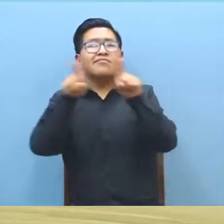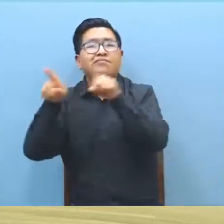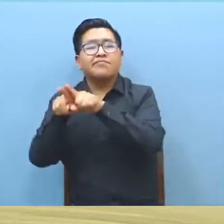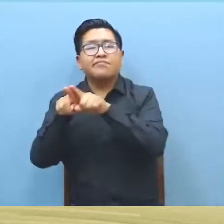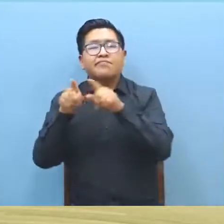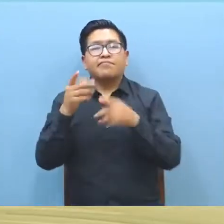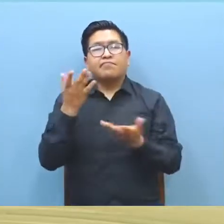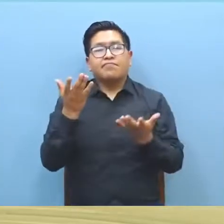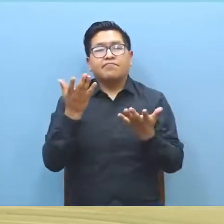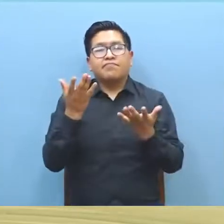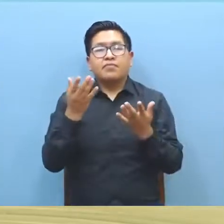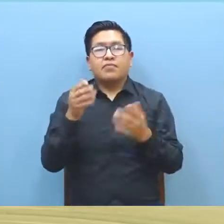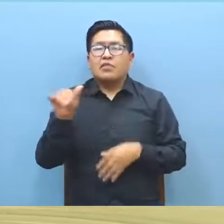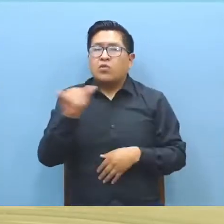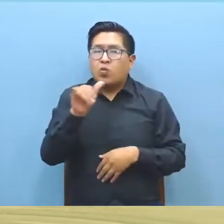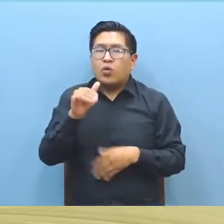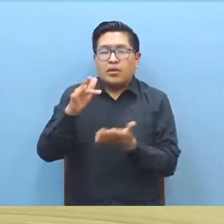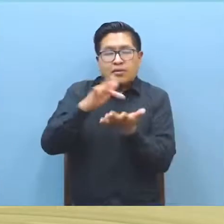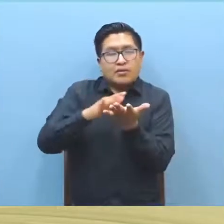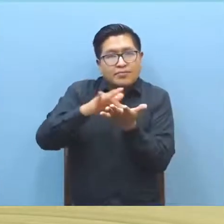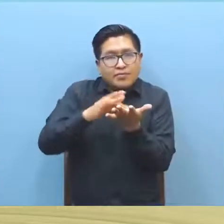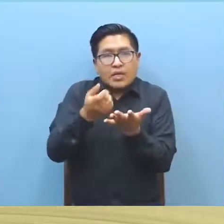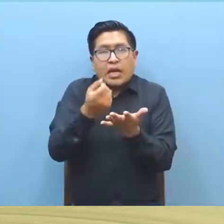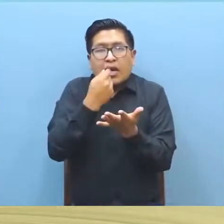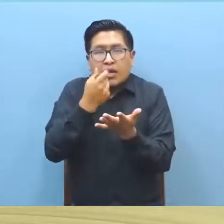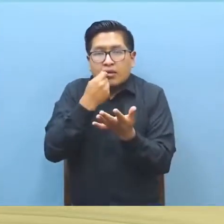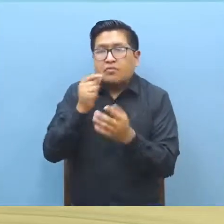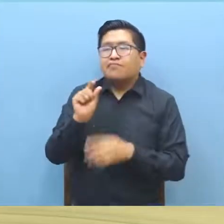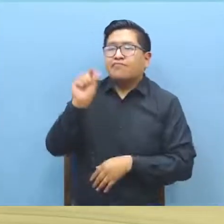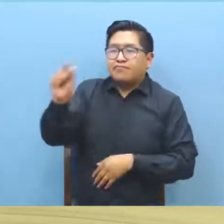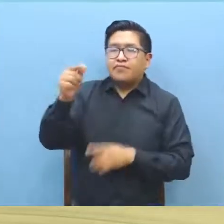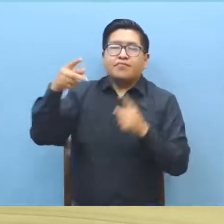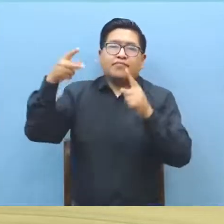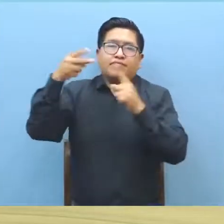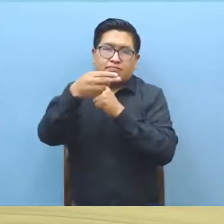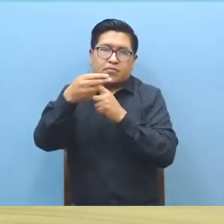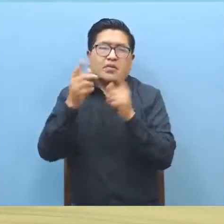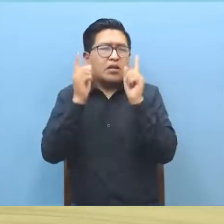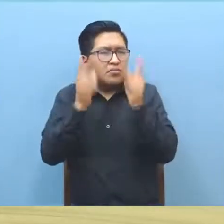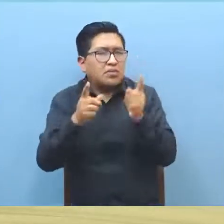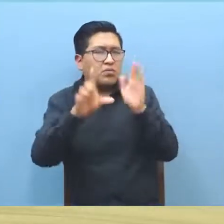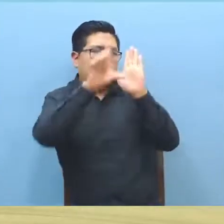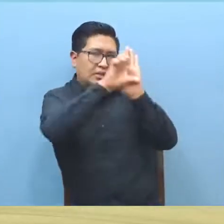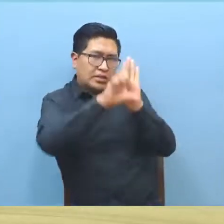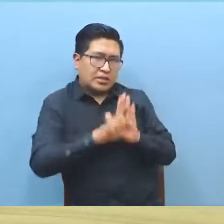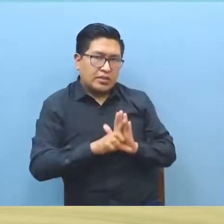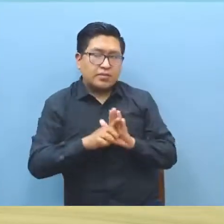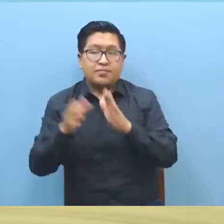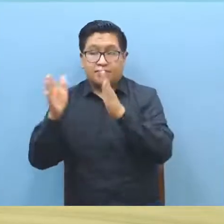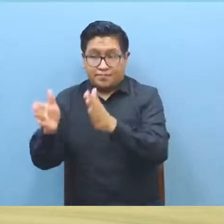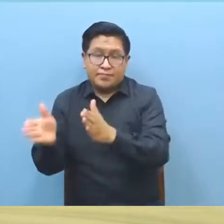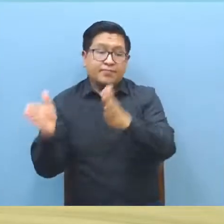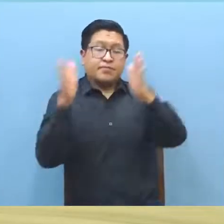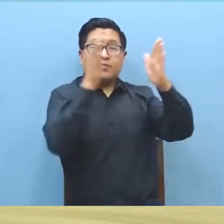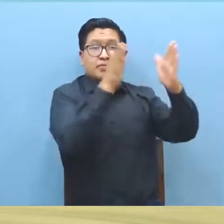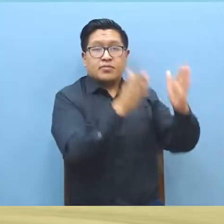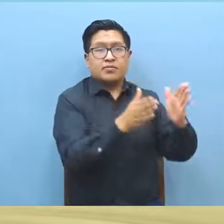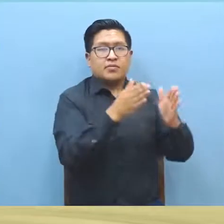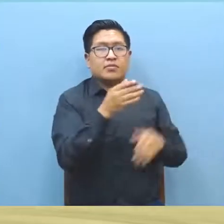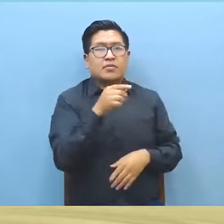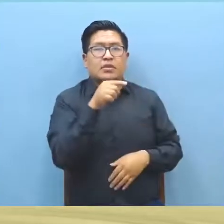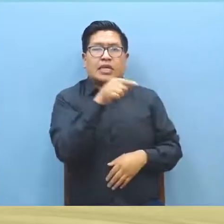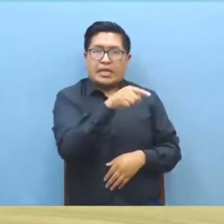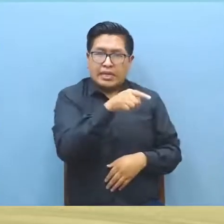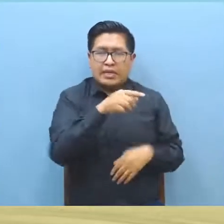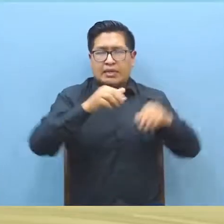medidas de anticoncepción inmediatas que establece la norma. En el segundo caso, lamentablemente, se